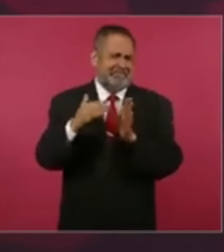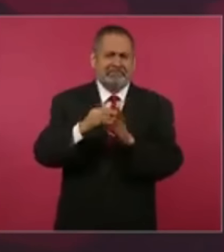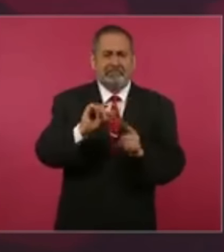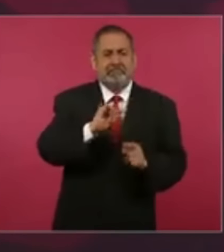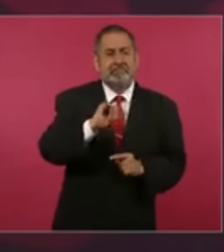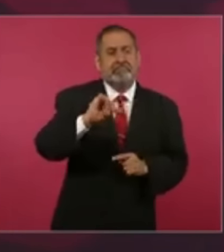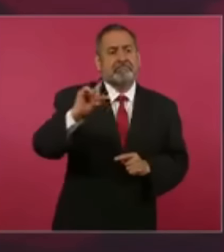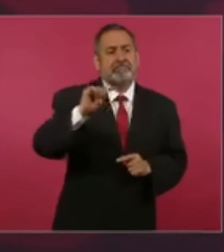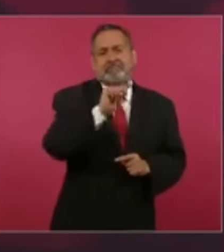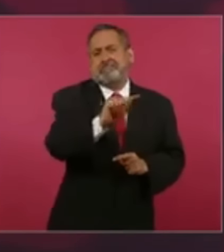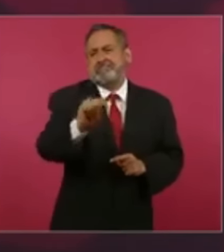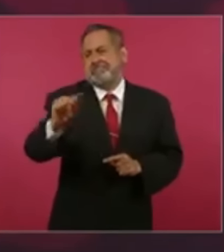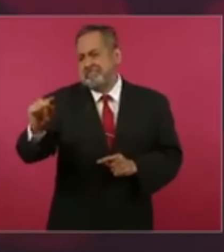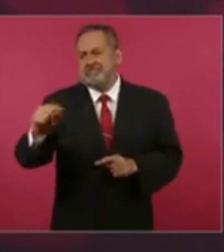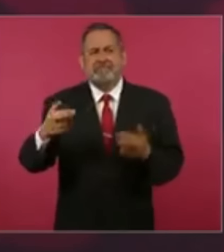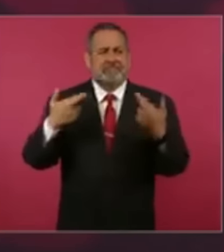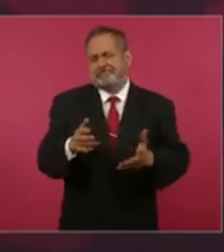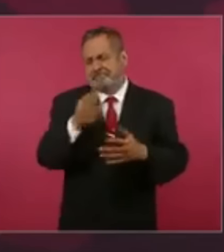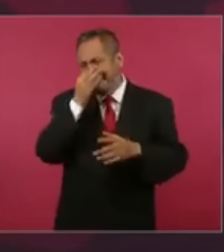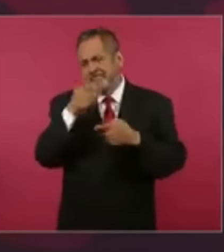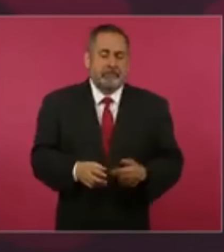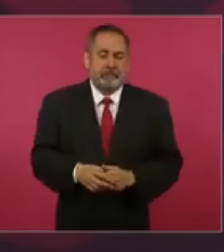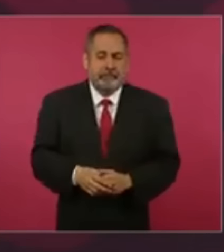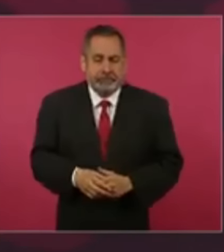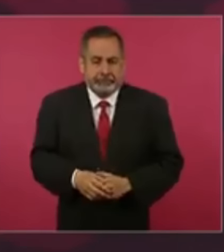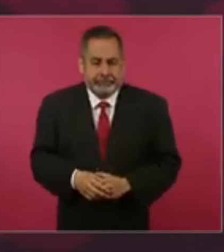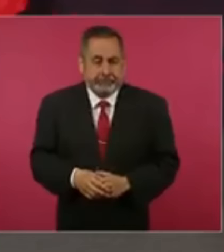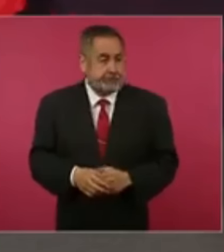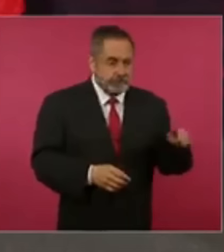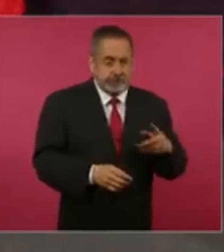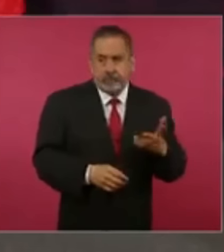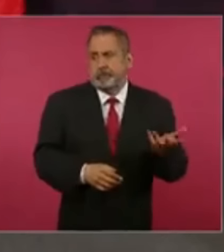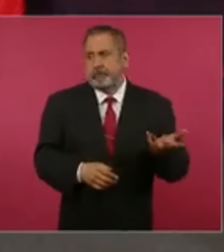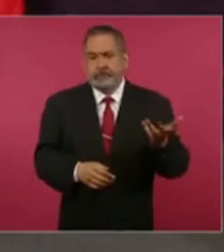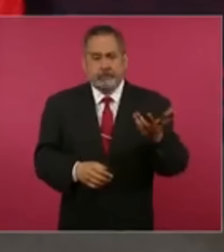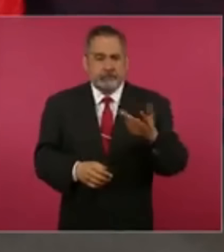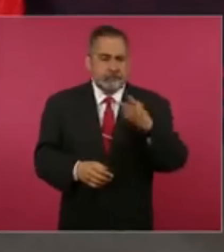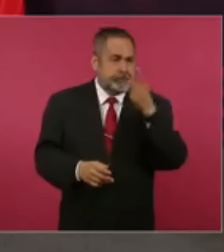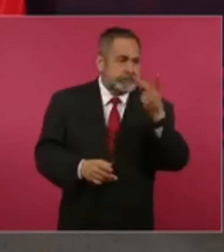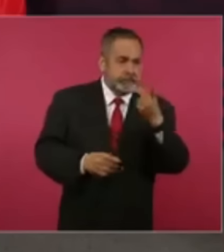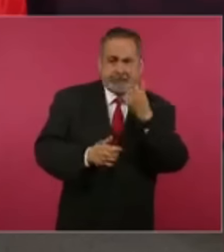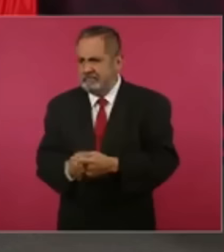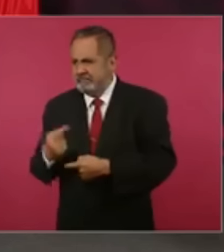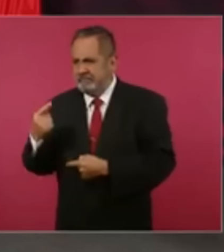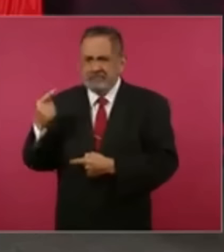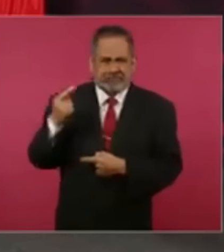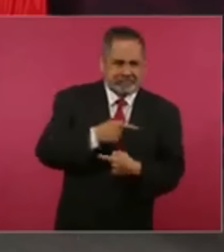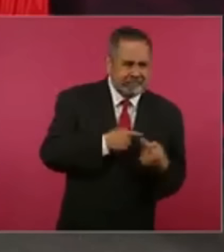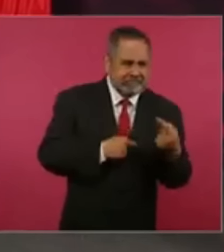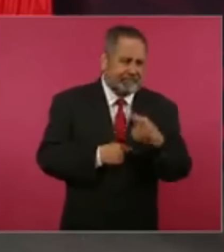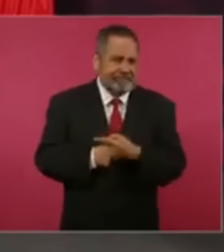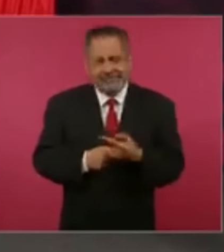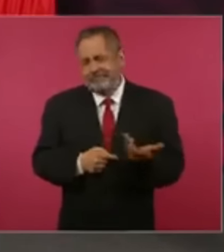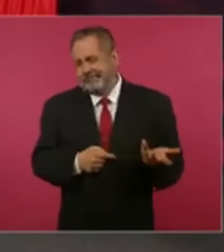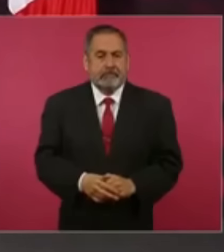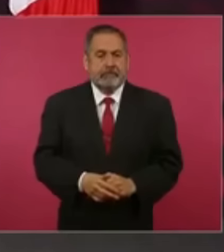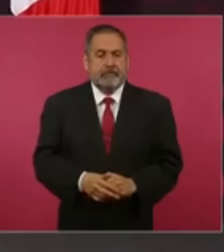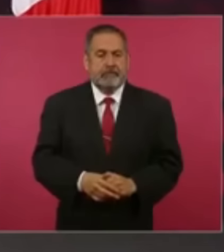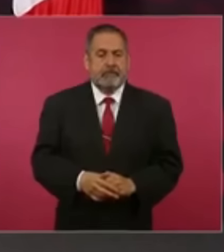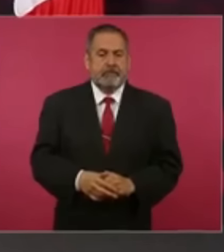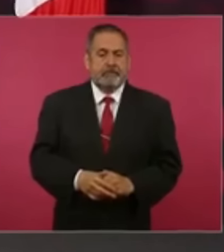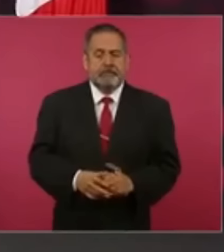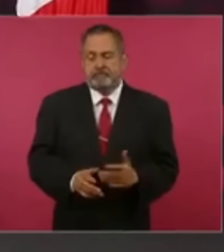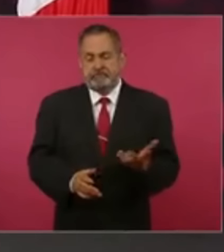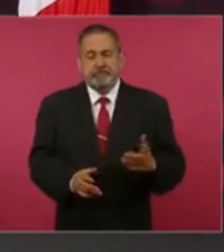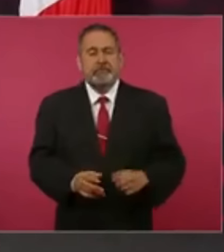representantes populares. Entonces, hay una contienda, hay una campaña, y